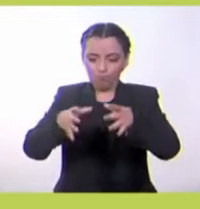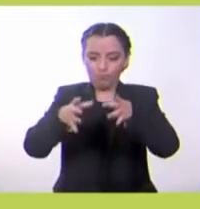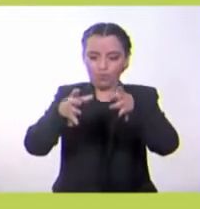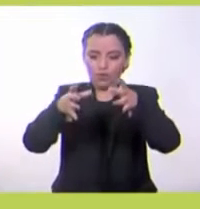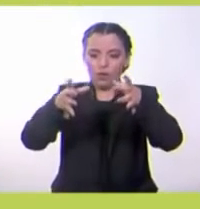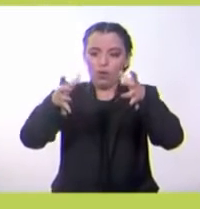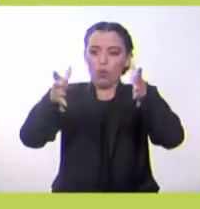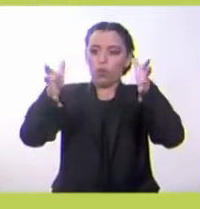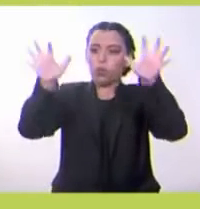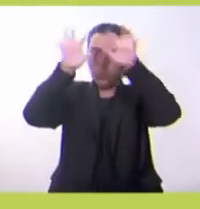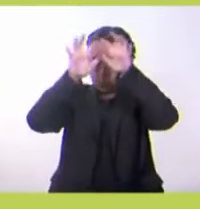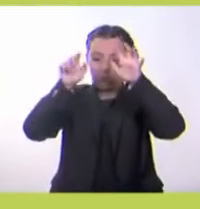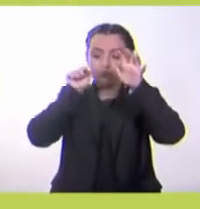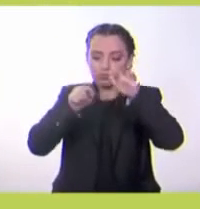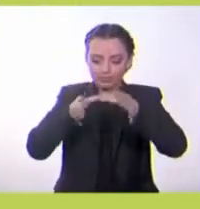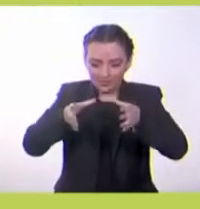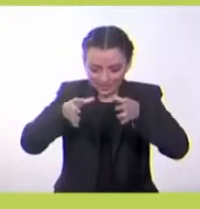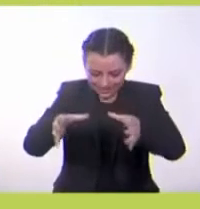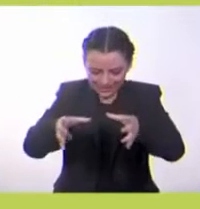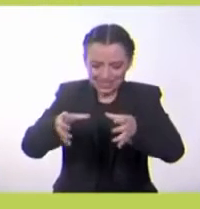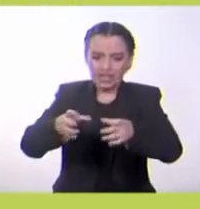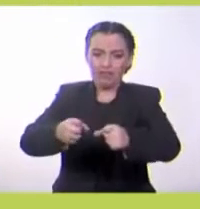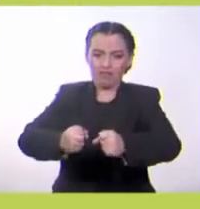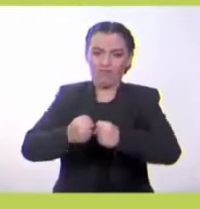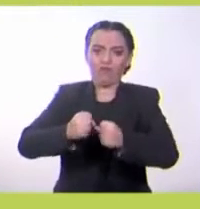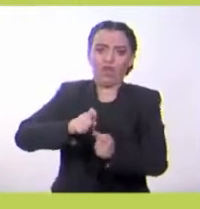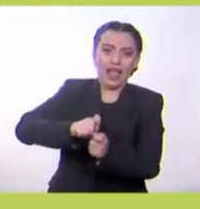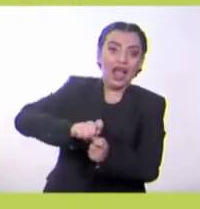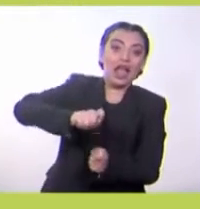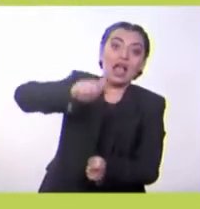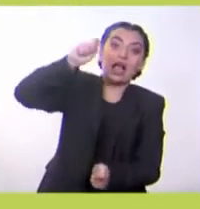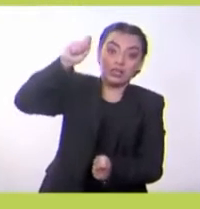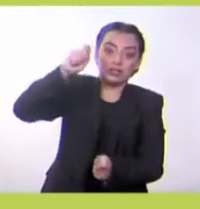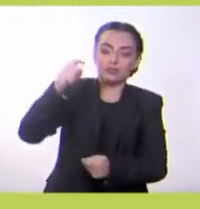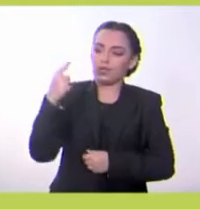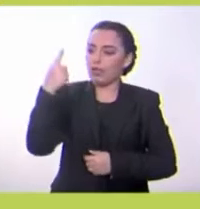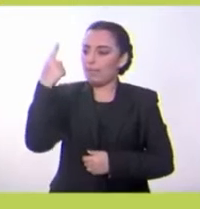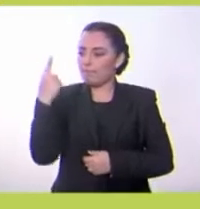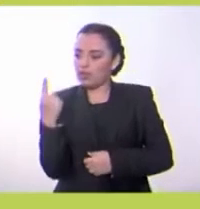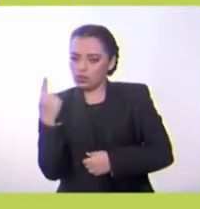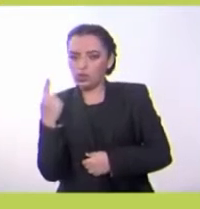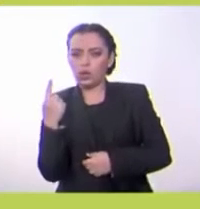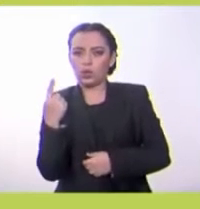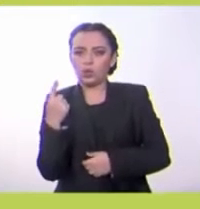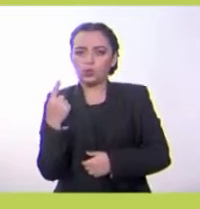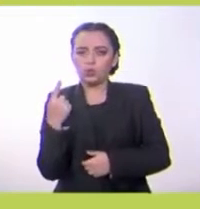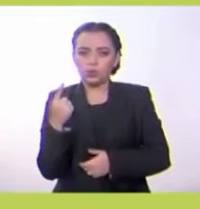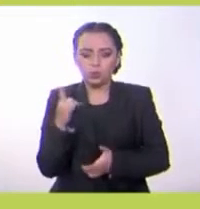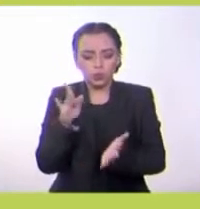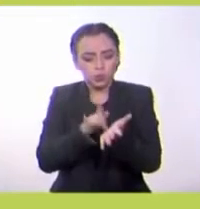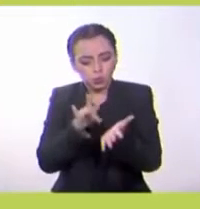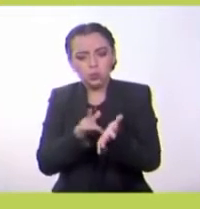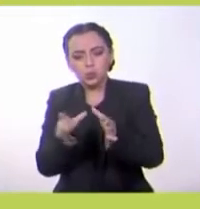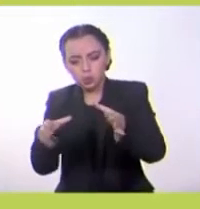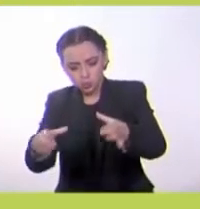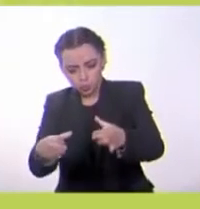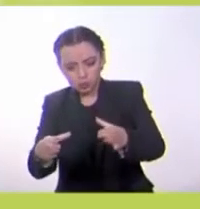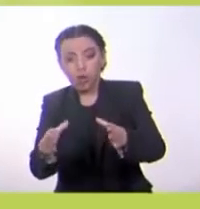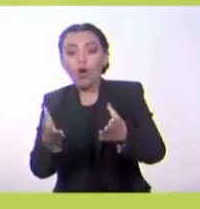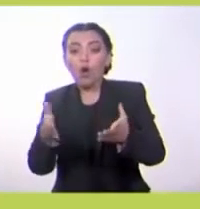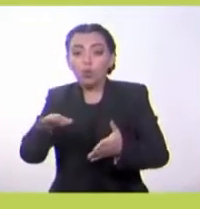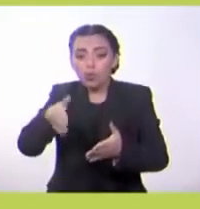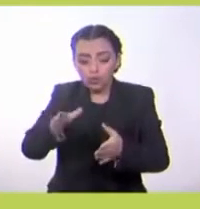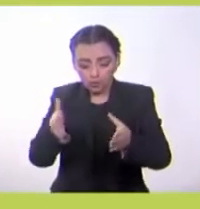darles firmeza y así crecer mucho. Los humanos aprovechamos la dureza de este material para construir diversas cosas.